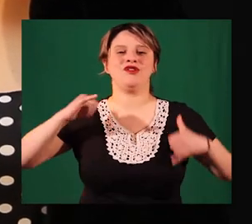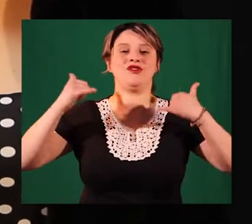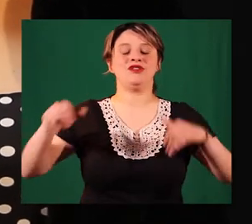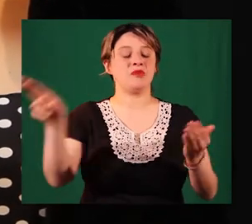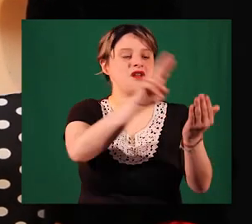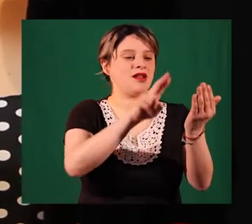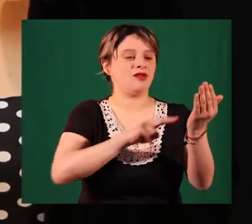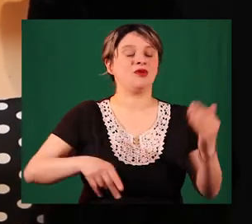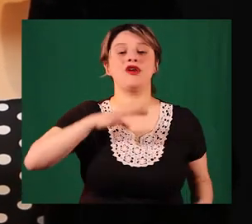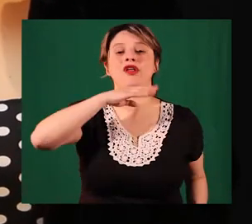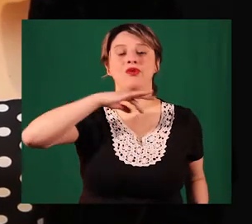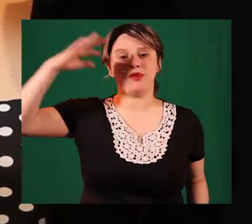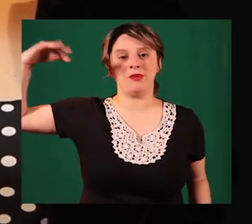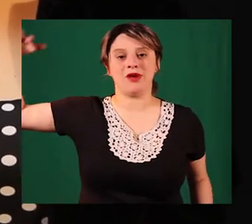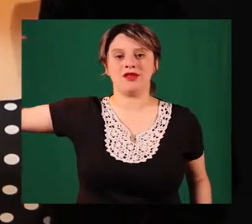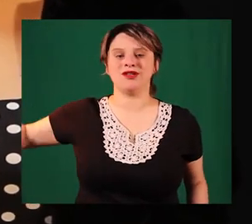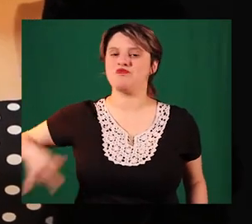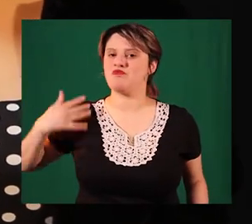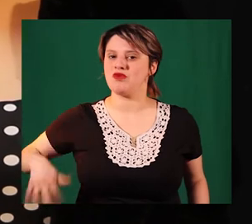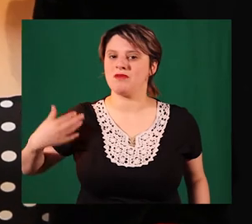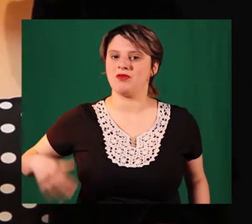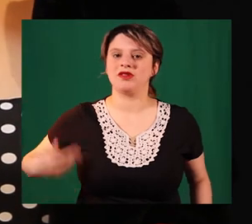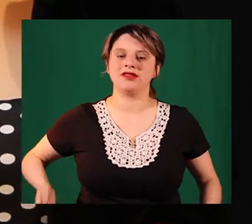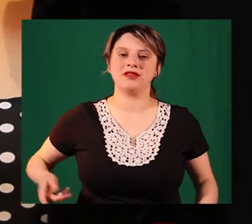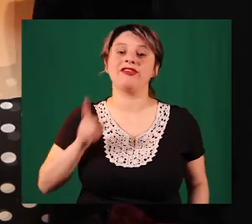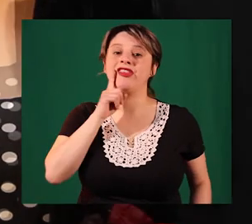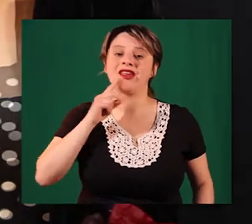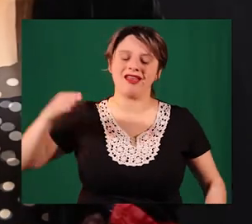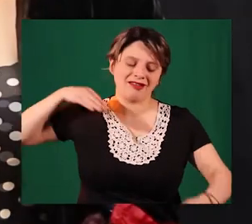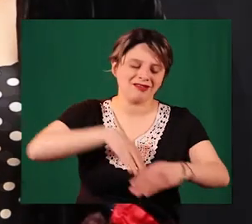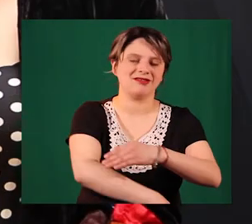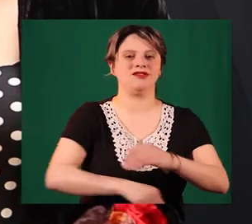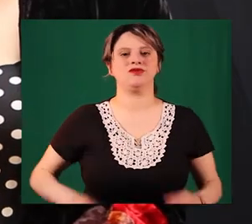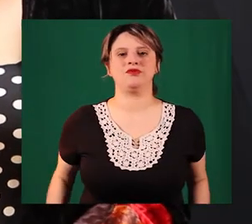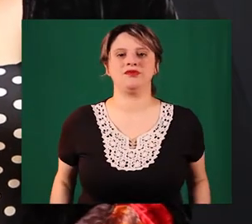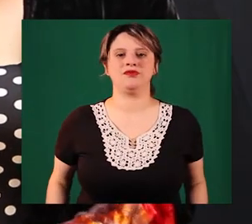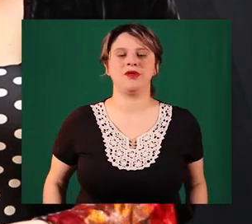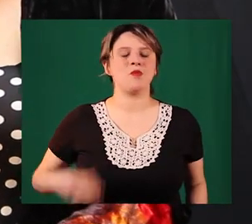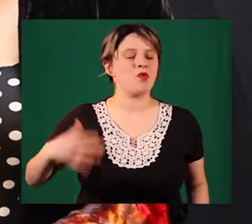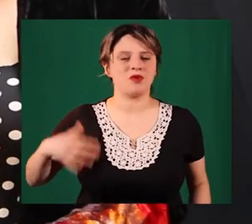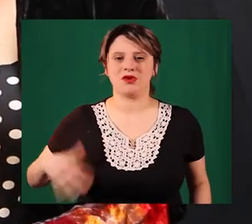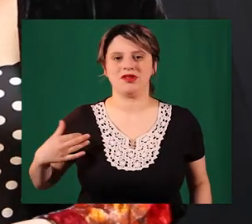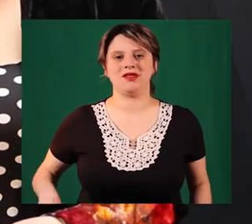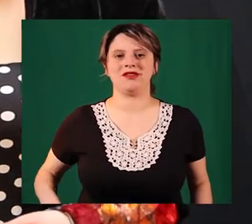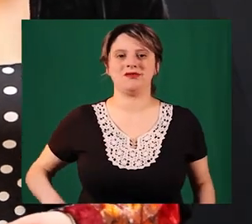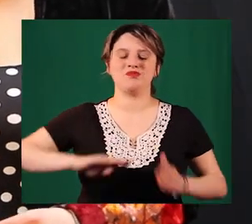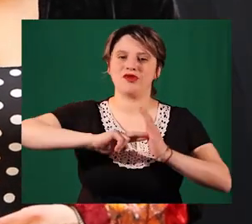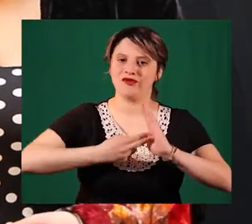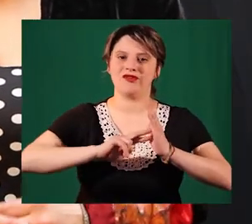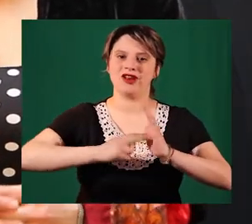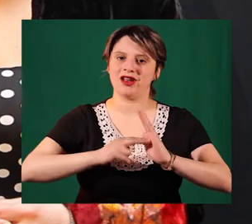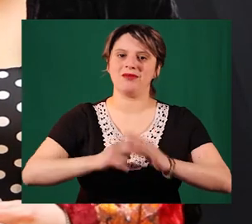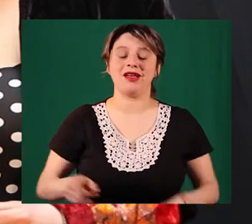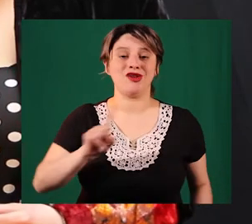la lectura en nuestros adultos mayores, es imprescindible primero tener acceso a ella. Este aspecto es fundamental y suele ser una